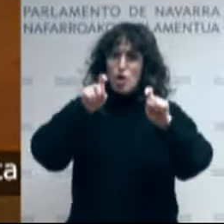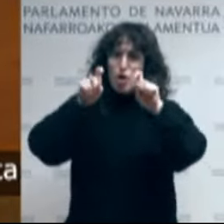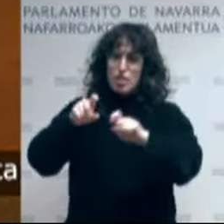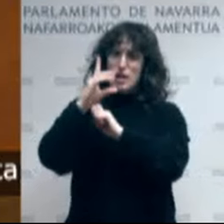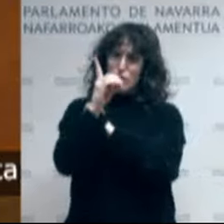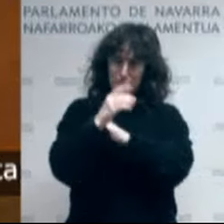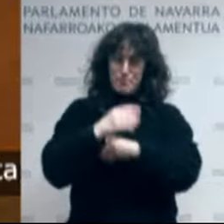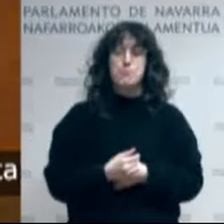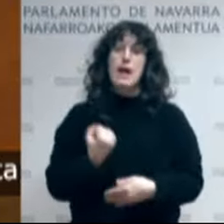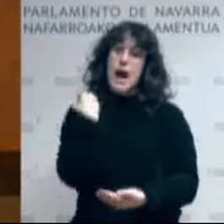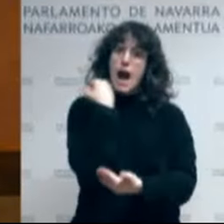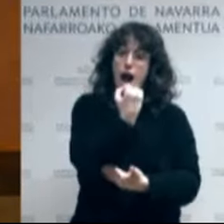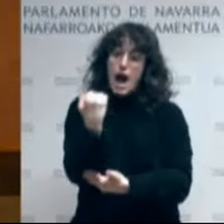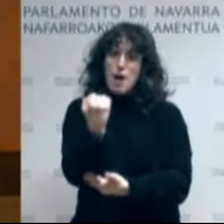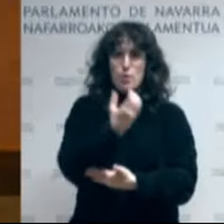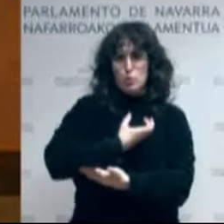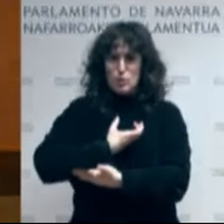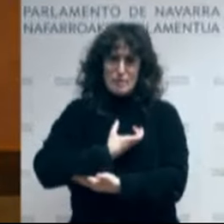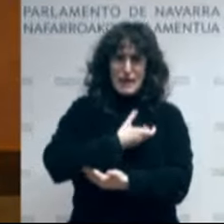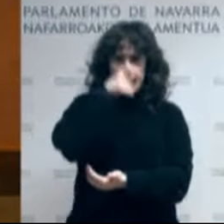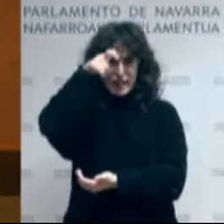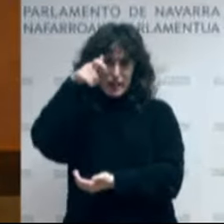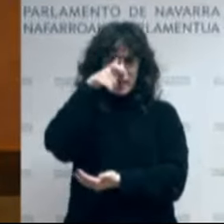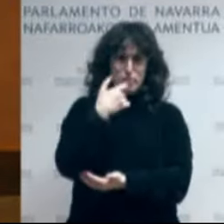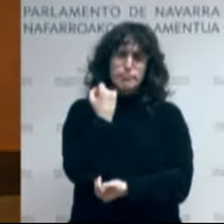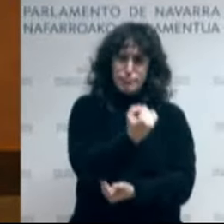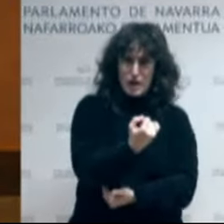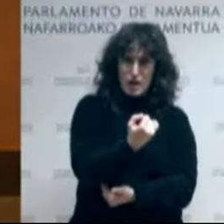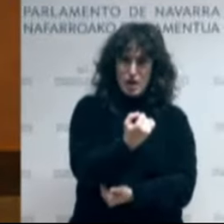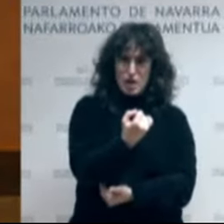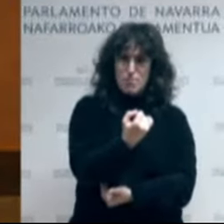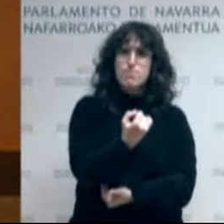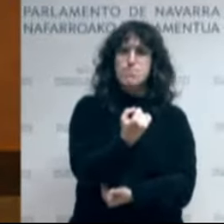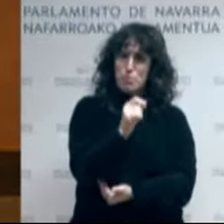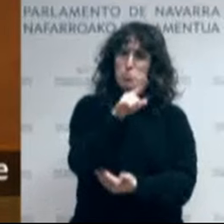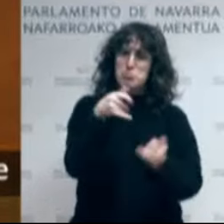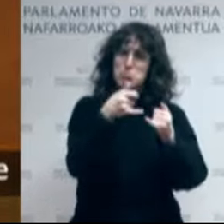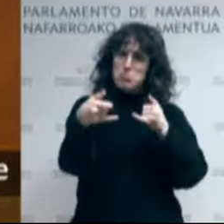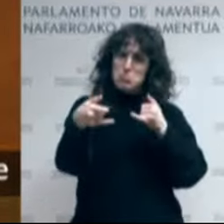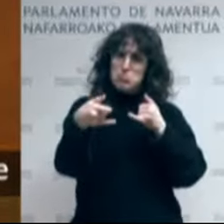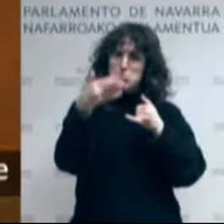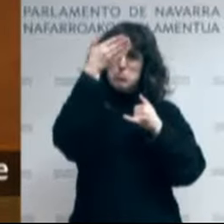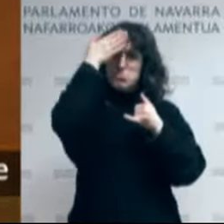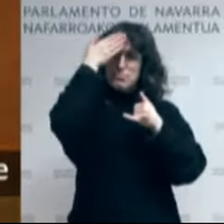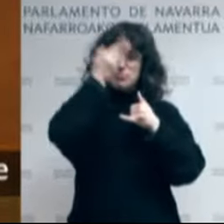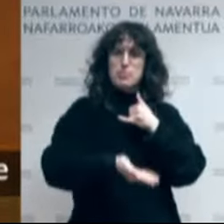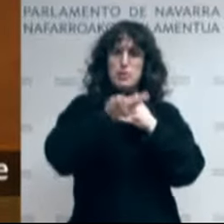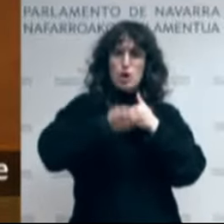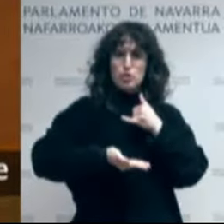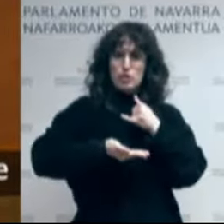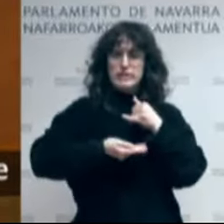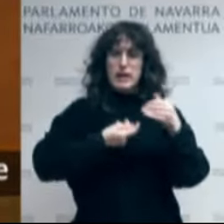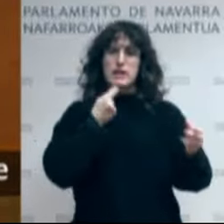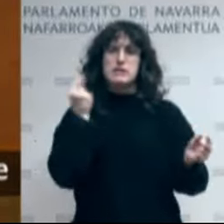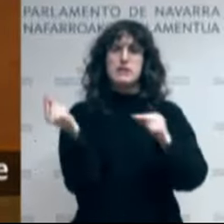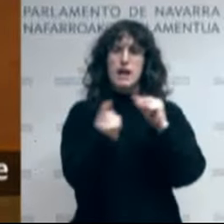izan da gure negoziazio guztien beste ardatz nagusietako bat. Toki irakundeen